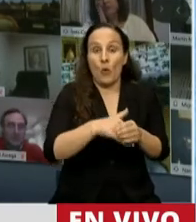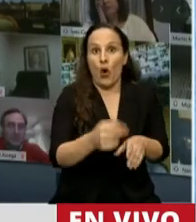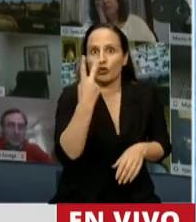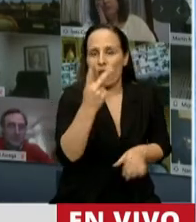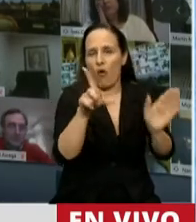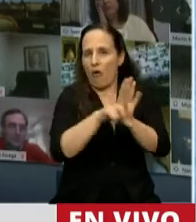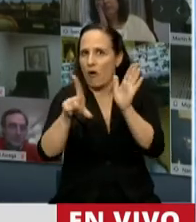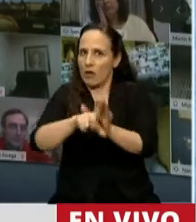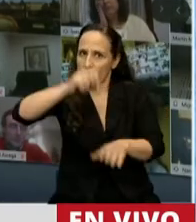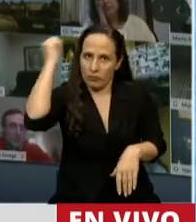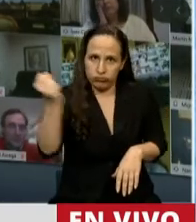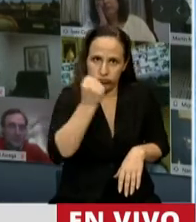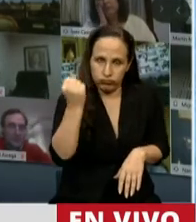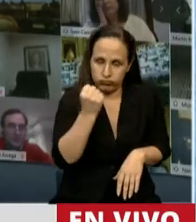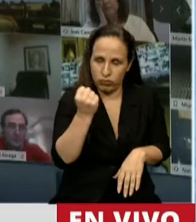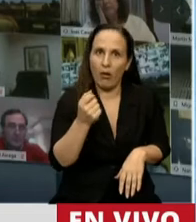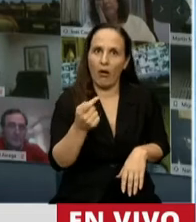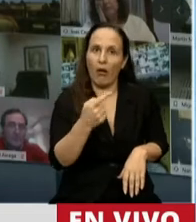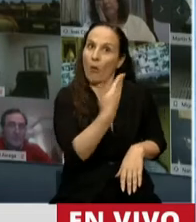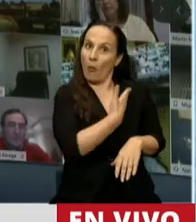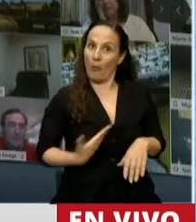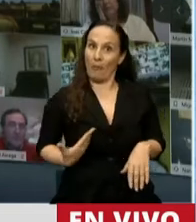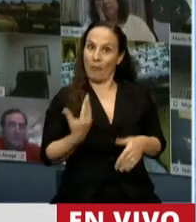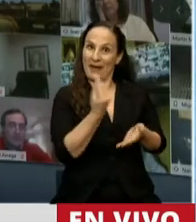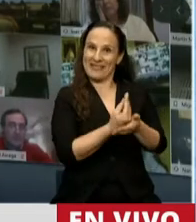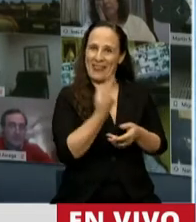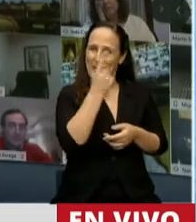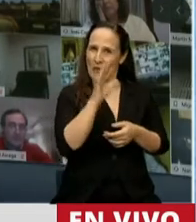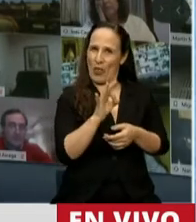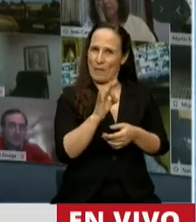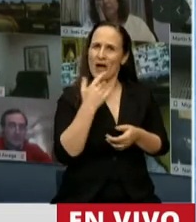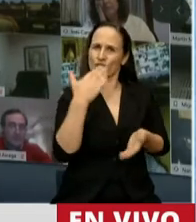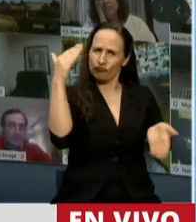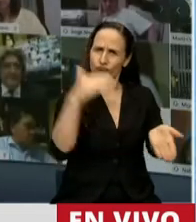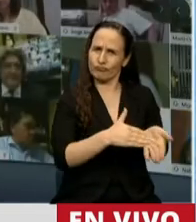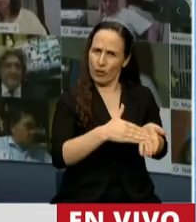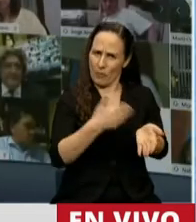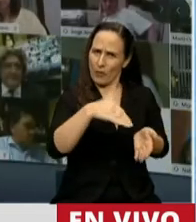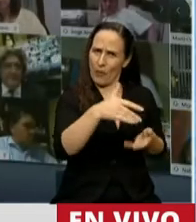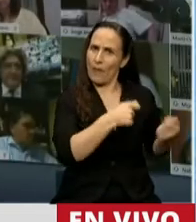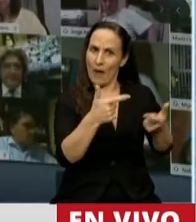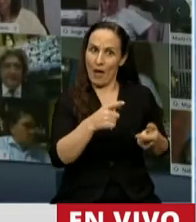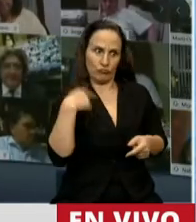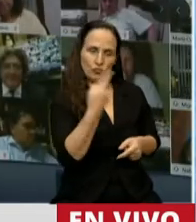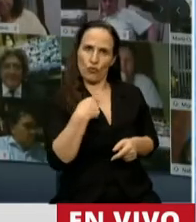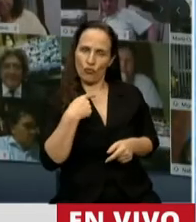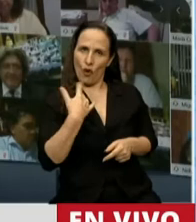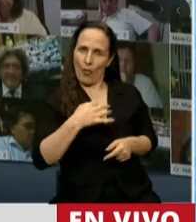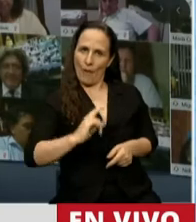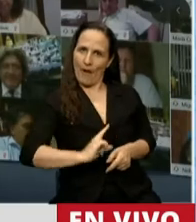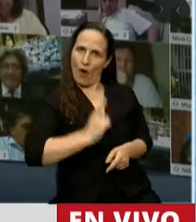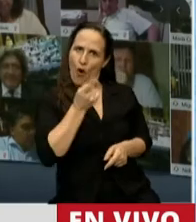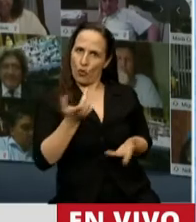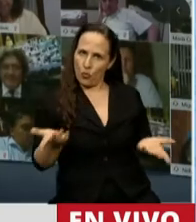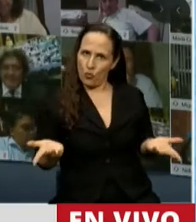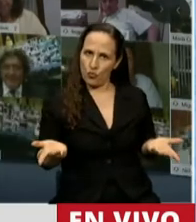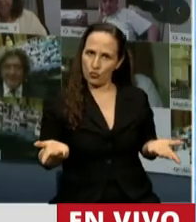que nuestro presidente se comprometió el primero de marzo. Nos tiene que llenar de orgullo que estamos